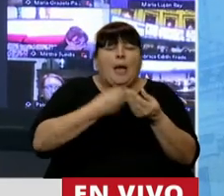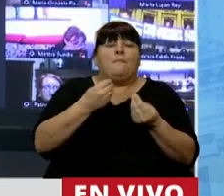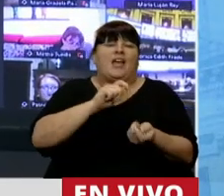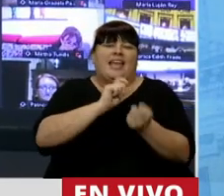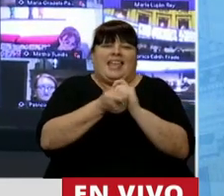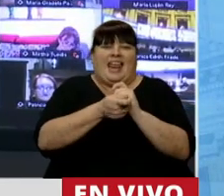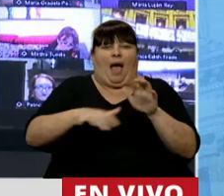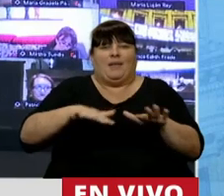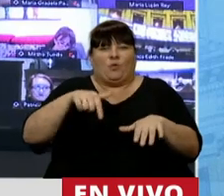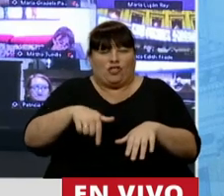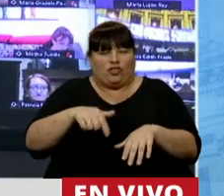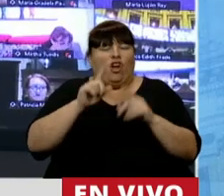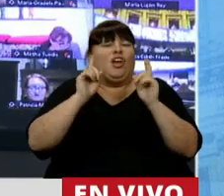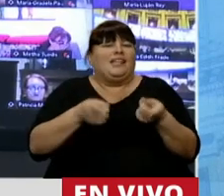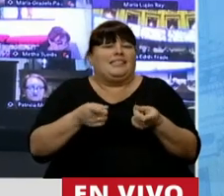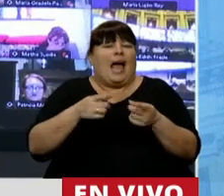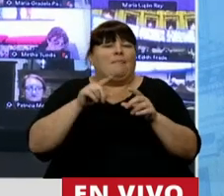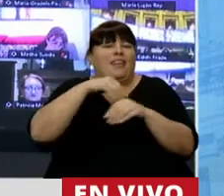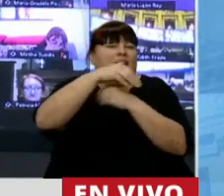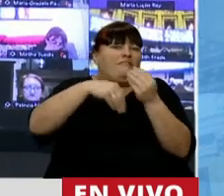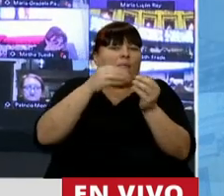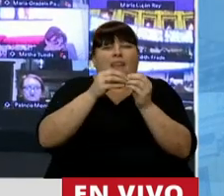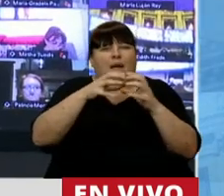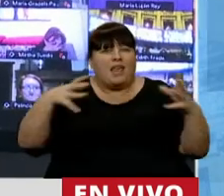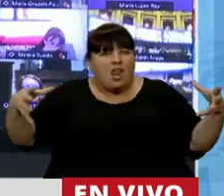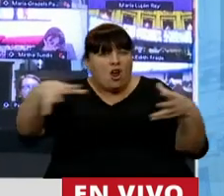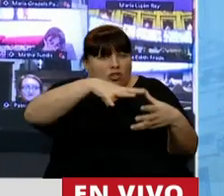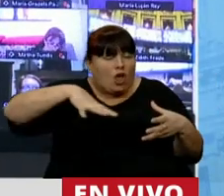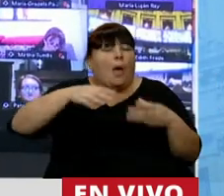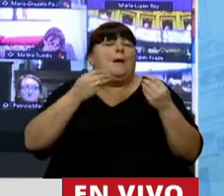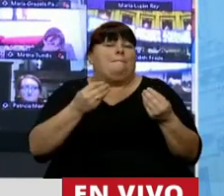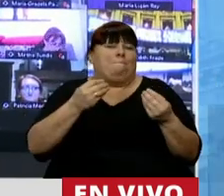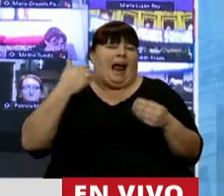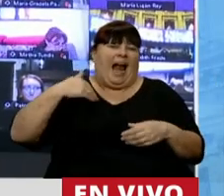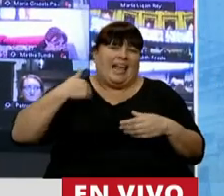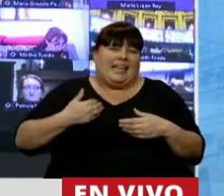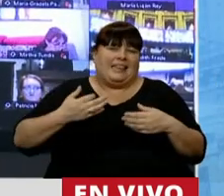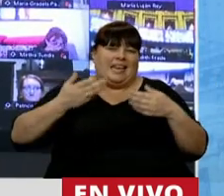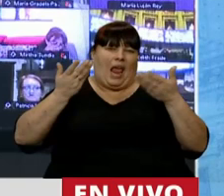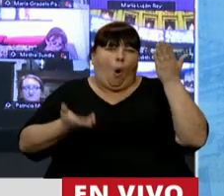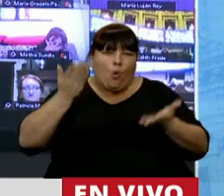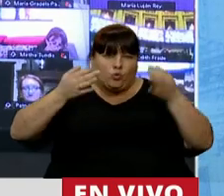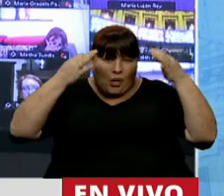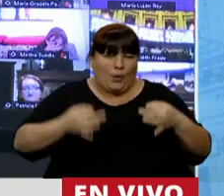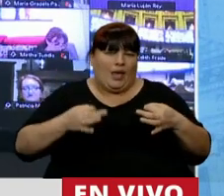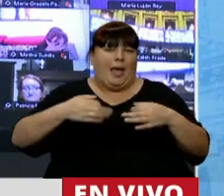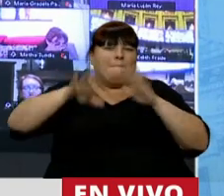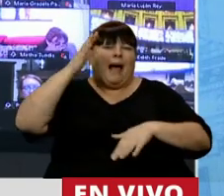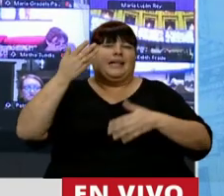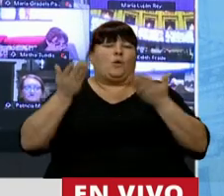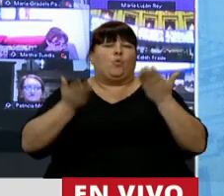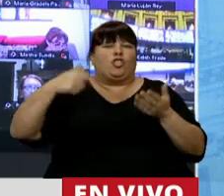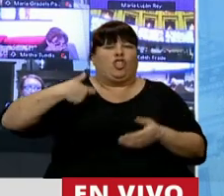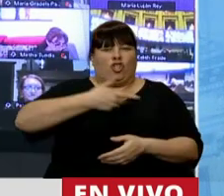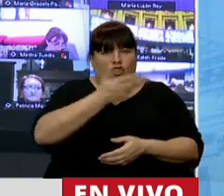transformar su realidad y de quienes los rodean para que tengamos esa Argentina más justa, esa Argentina con más justicia